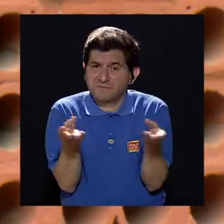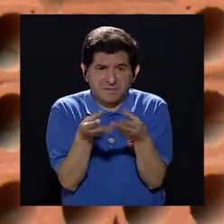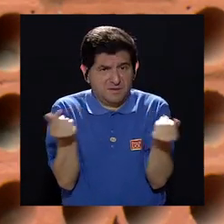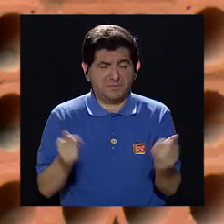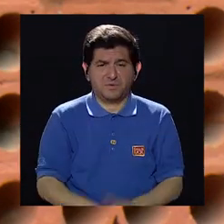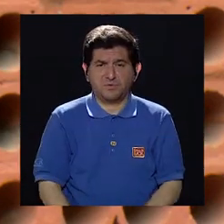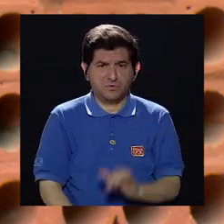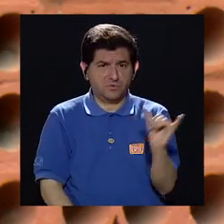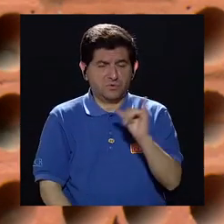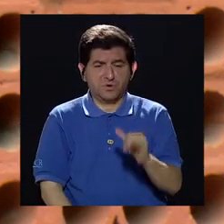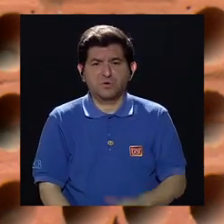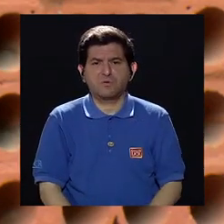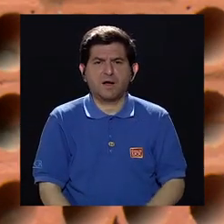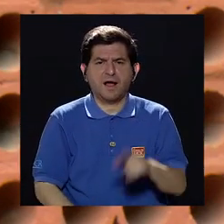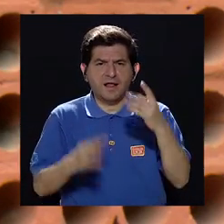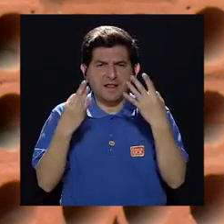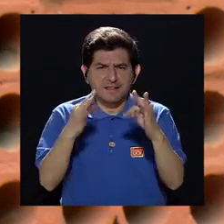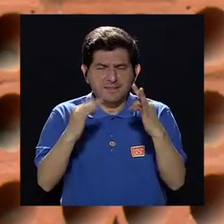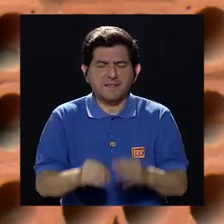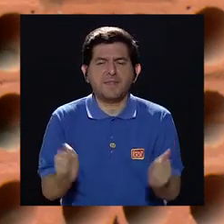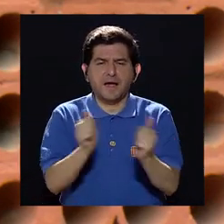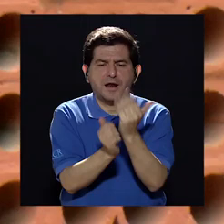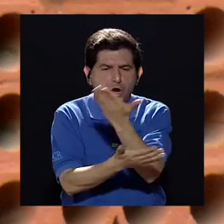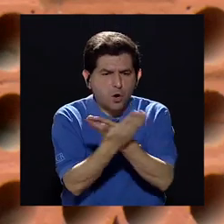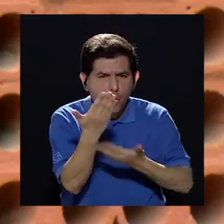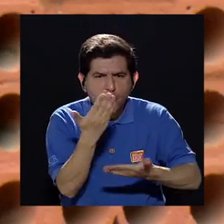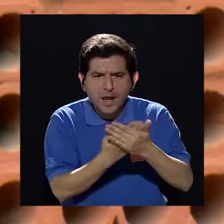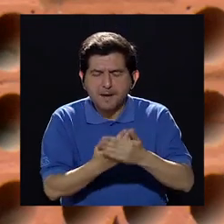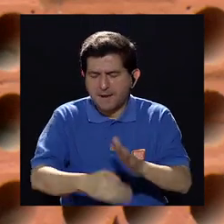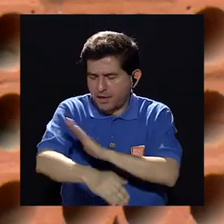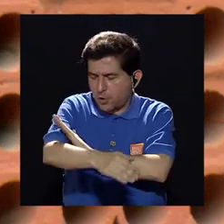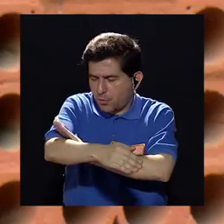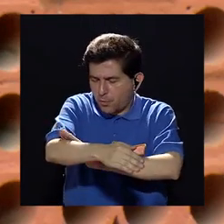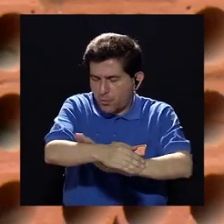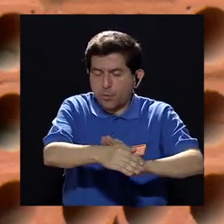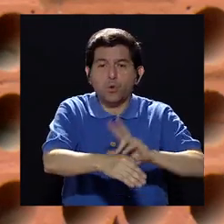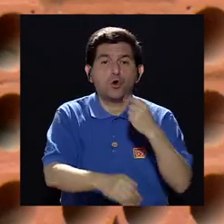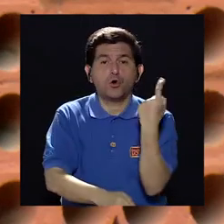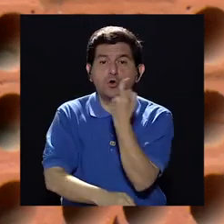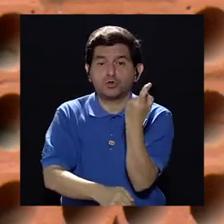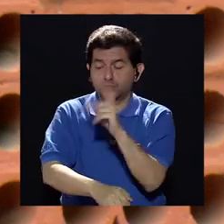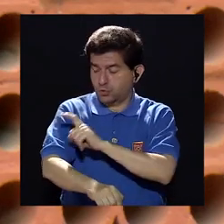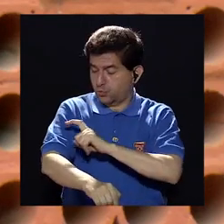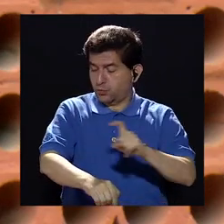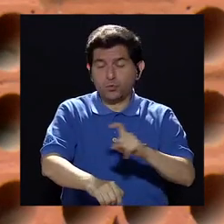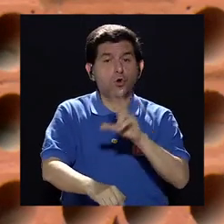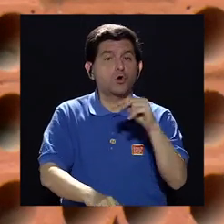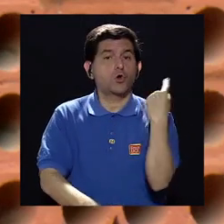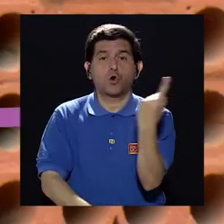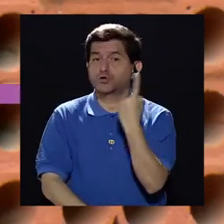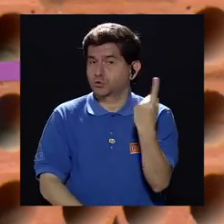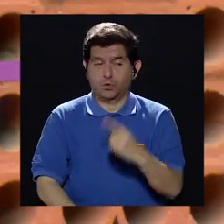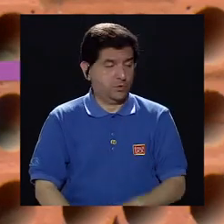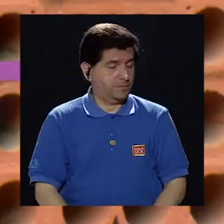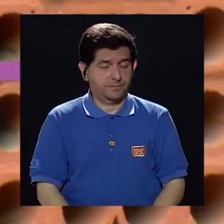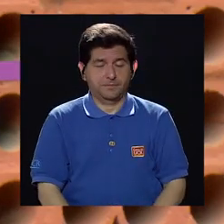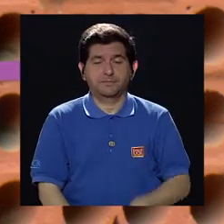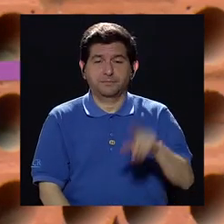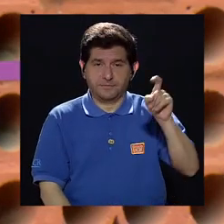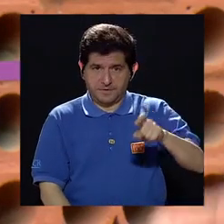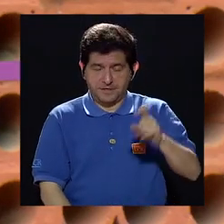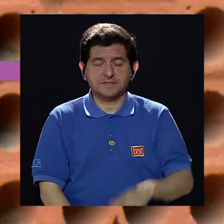producto y también terminar de emparejarlo con la mano. No es solamente ponerse el spray, sino que hay que emparejarlo con la mano.